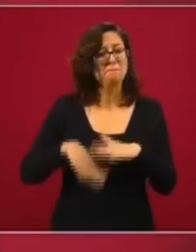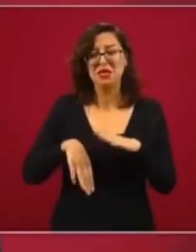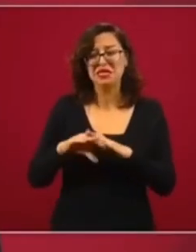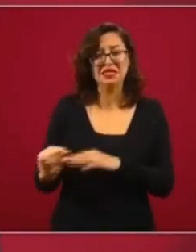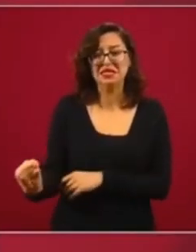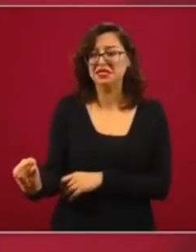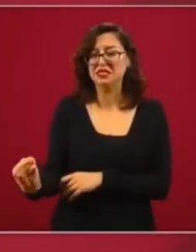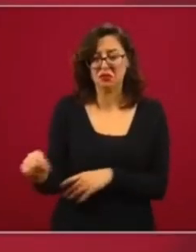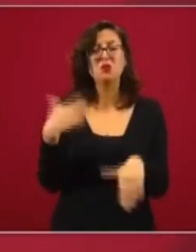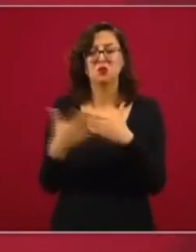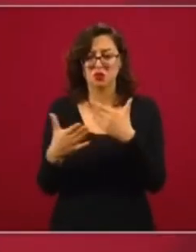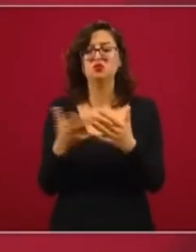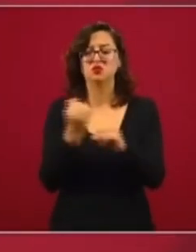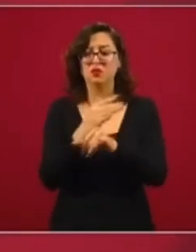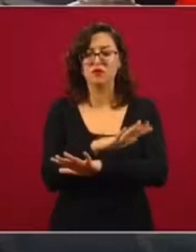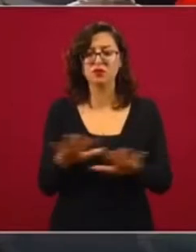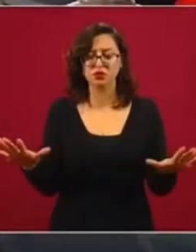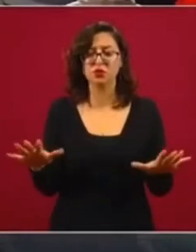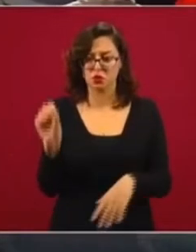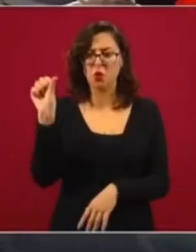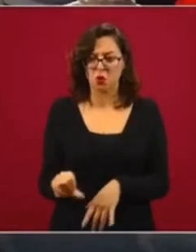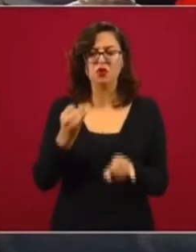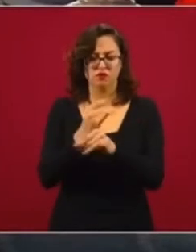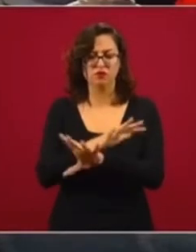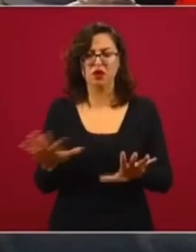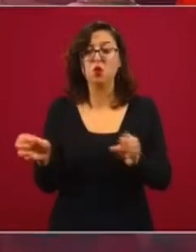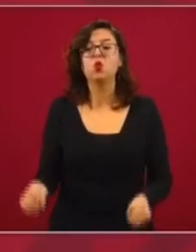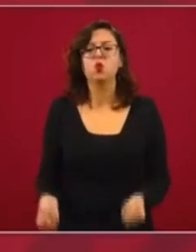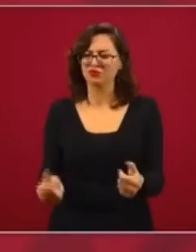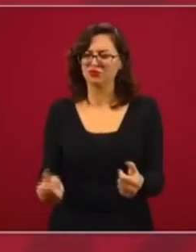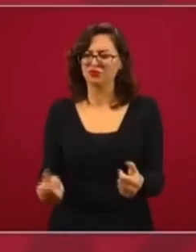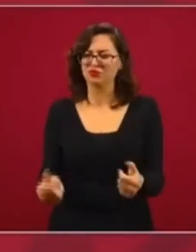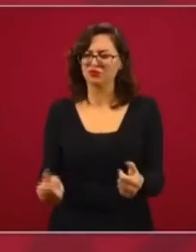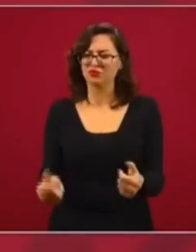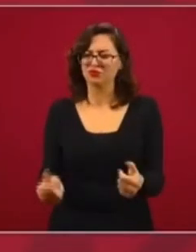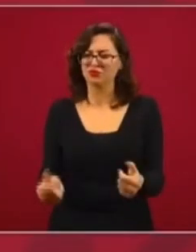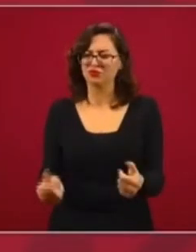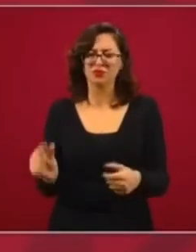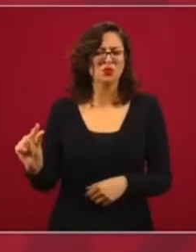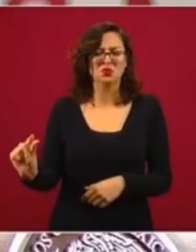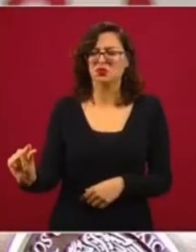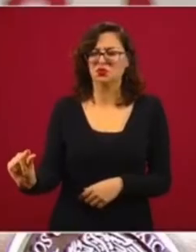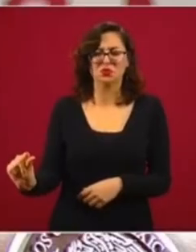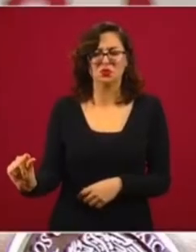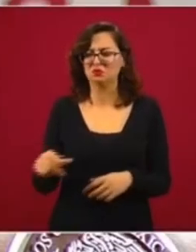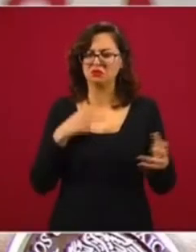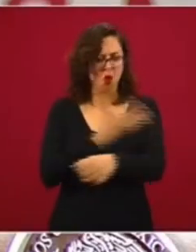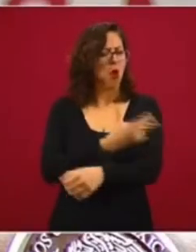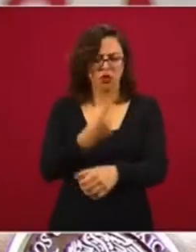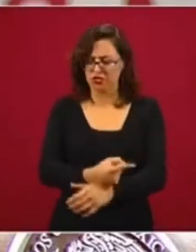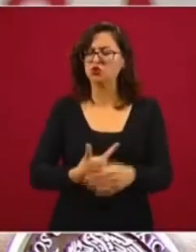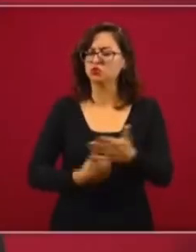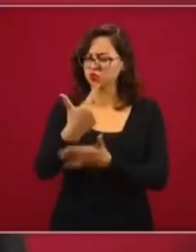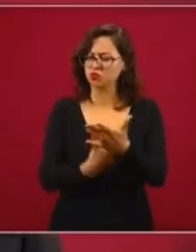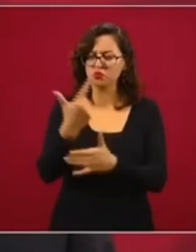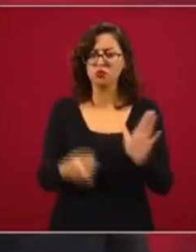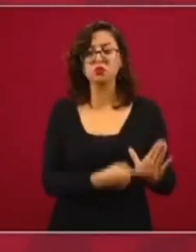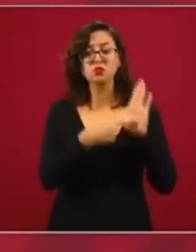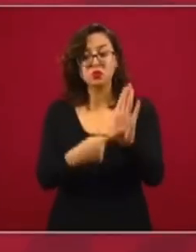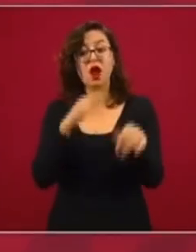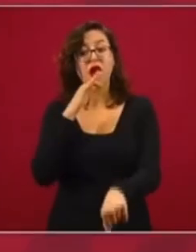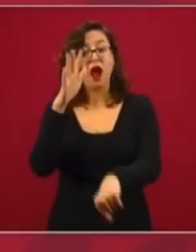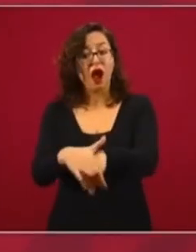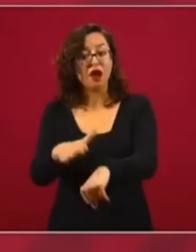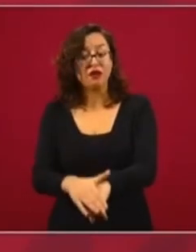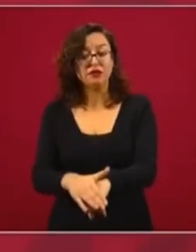Vamos a informar hoy mismo de cuánto va a costar, se va a transparentar el costo. Les adelanto